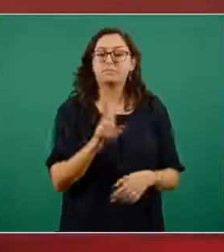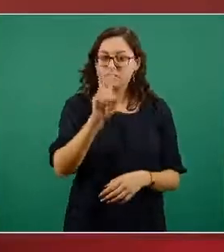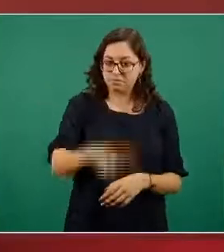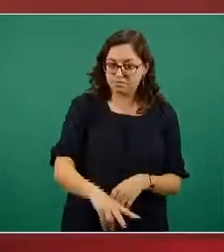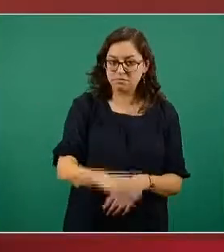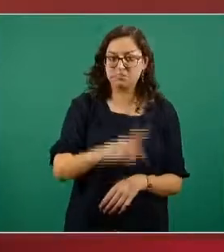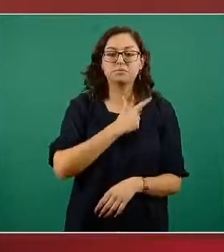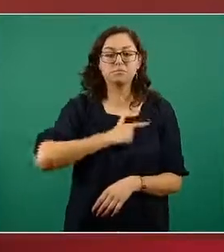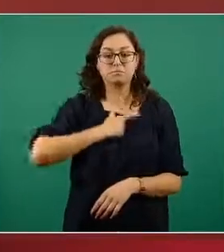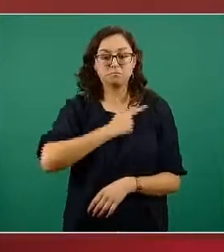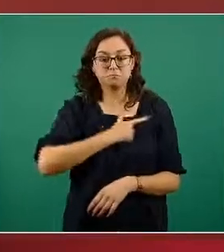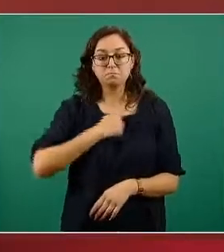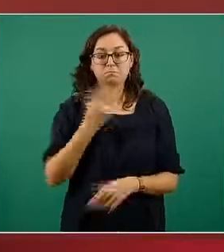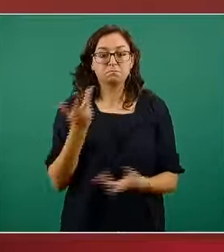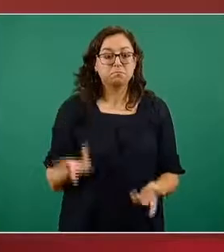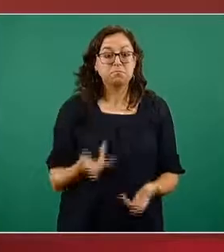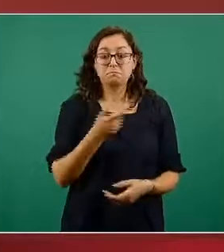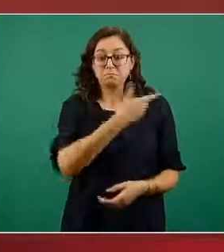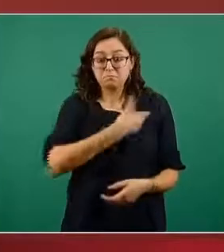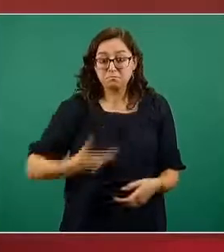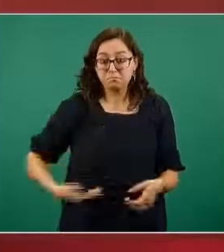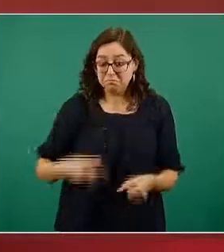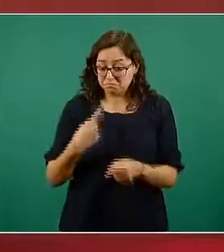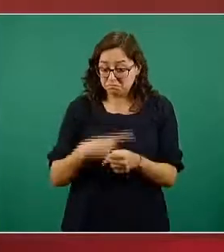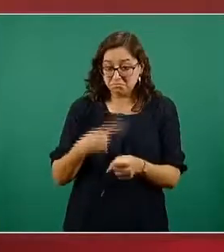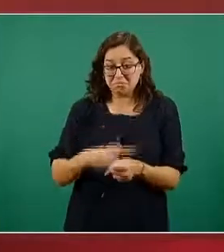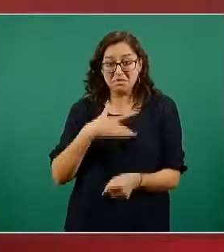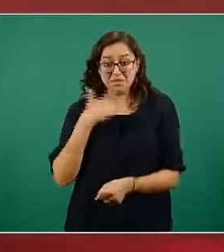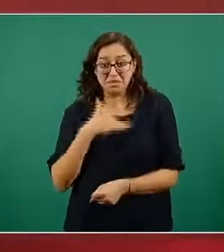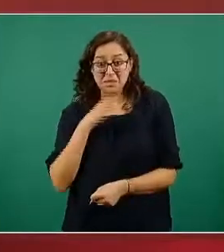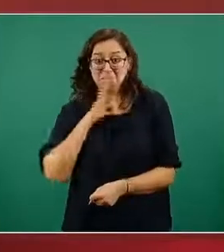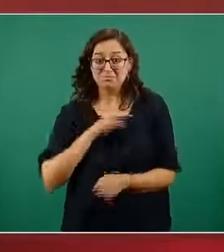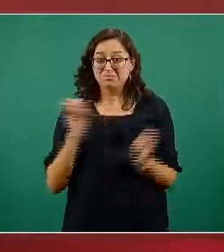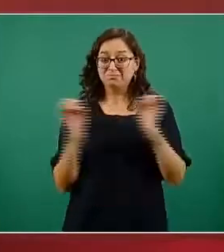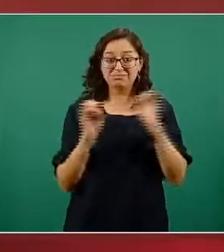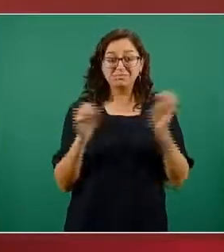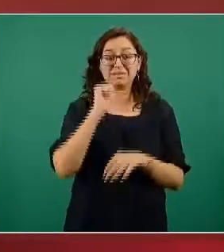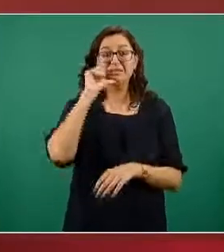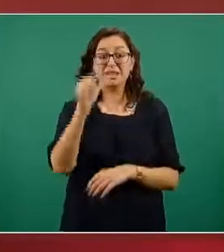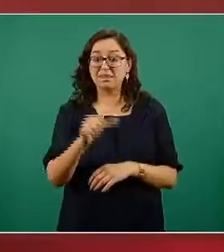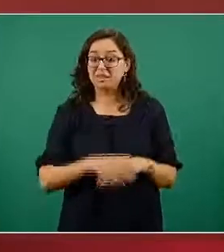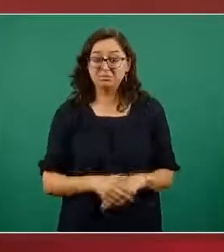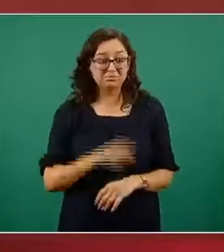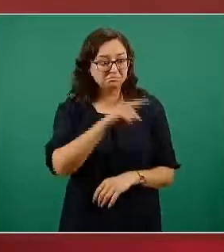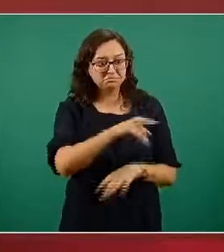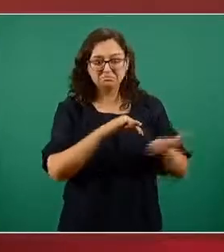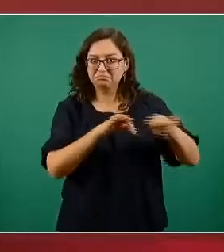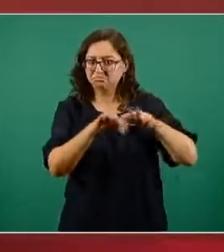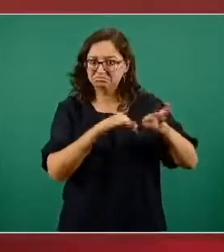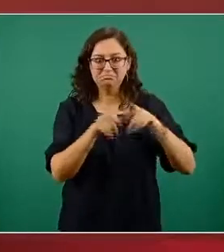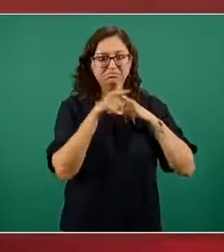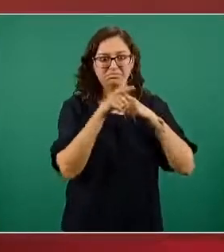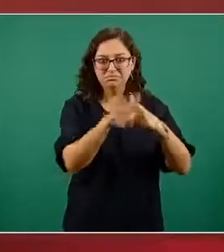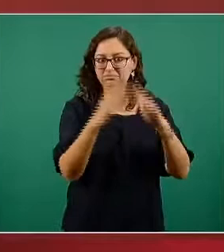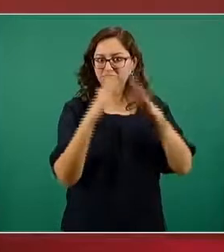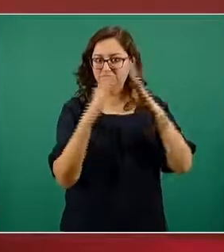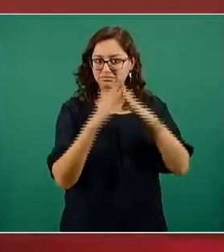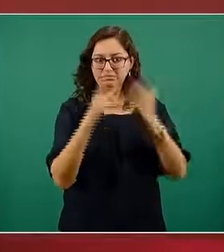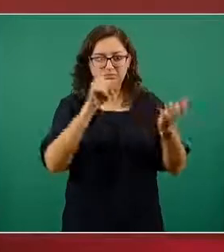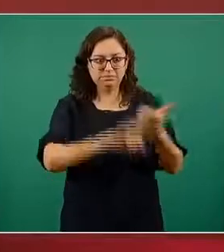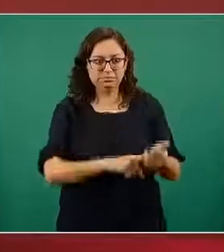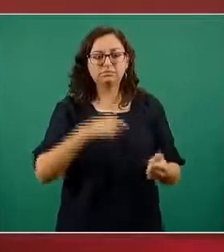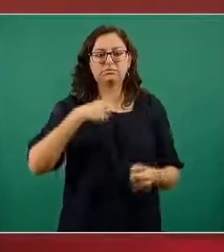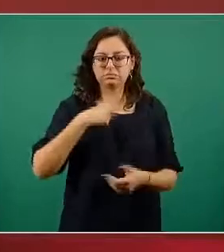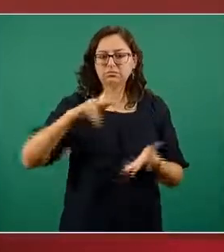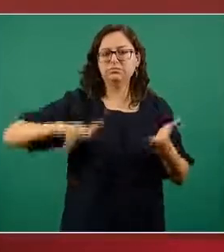presidente está prácticamente asintomático y además está sumamente activo hoy tuve nuevamente el privilegio de que hablar con él